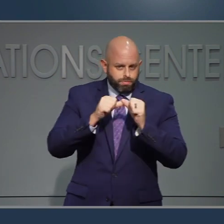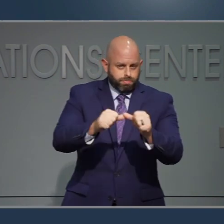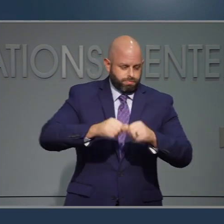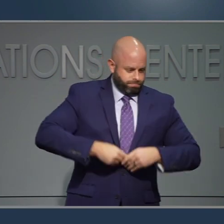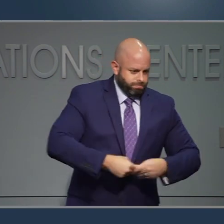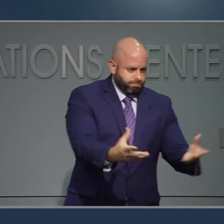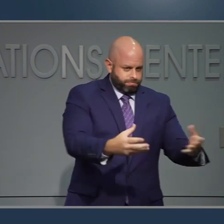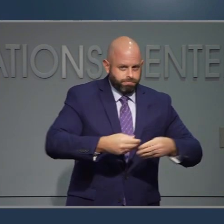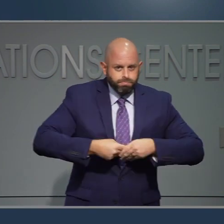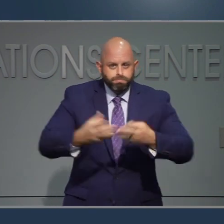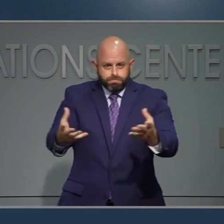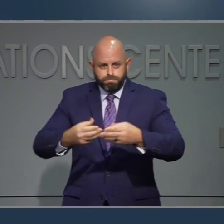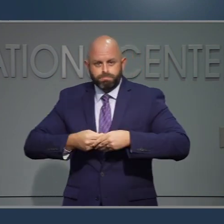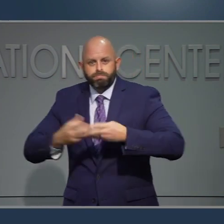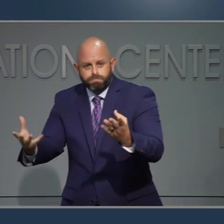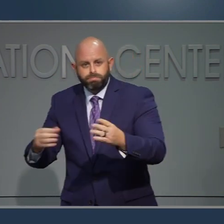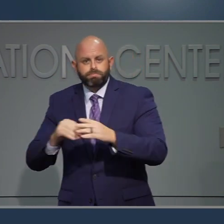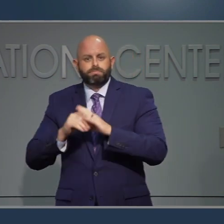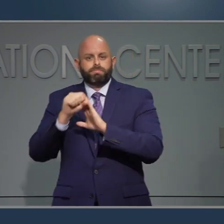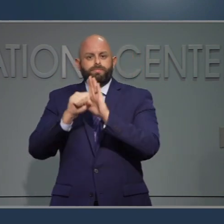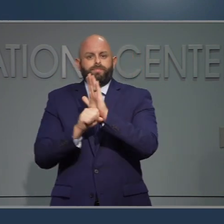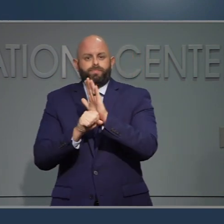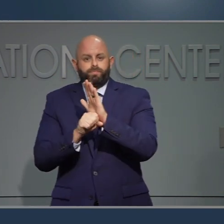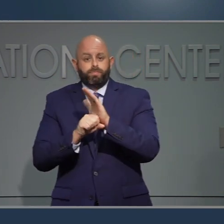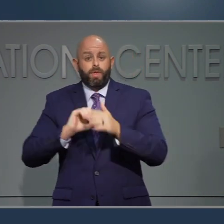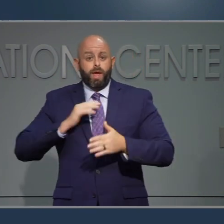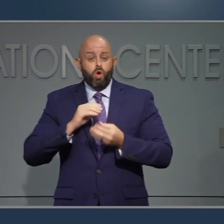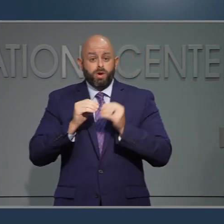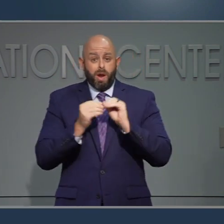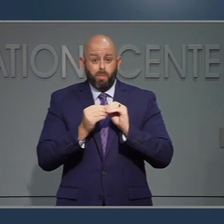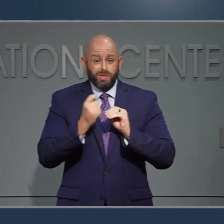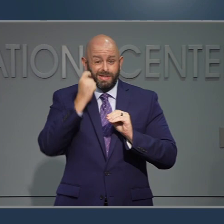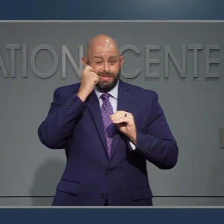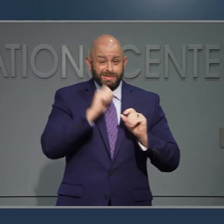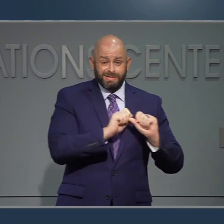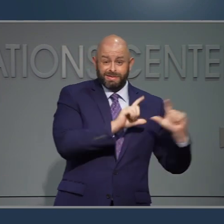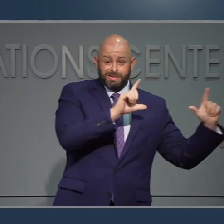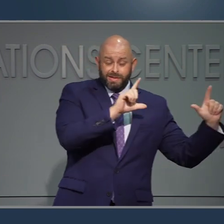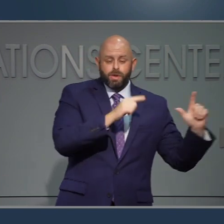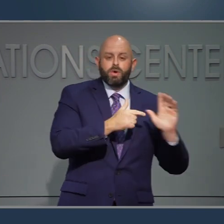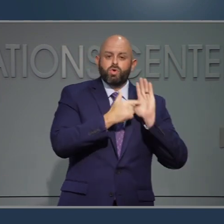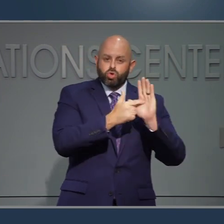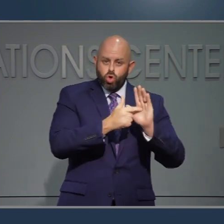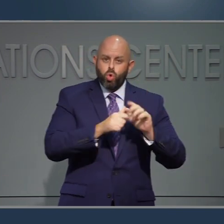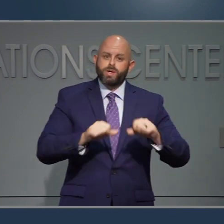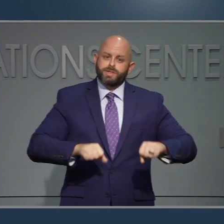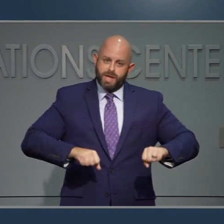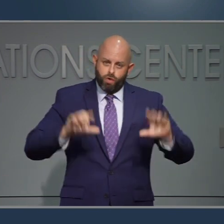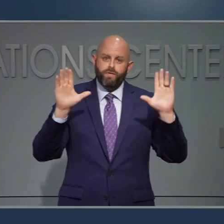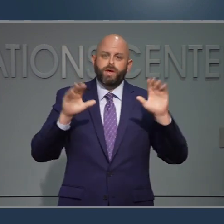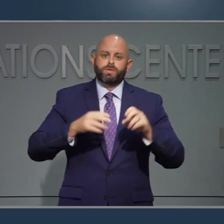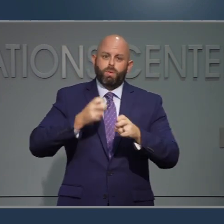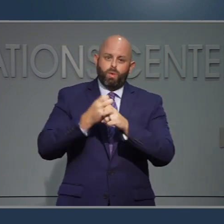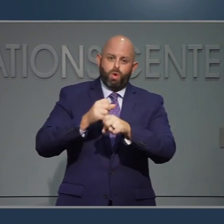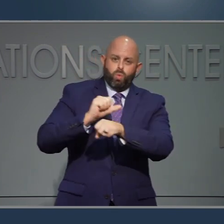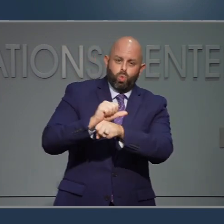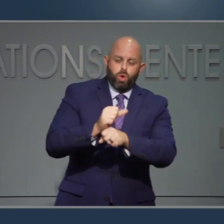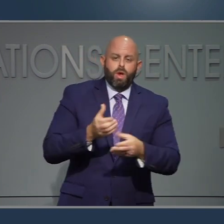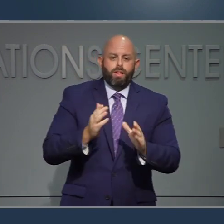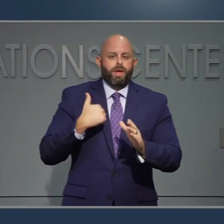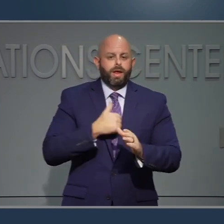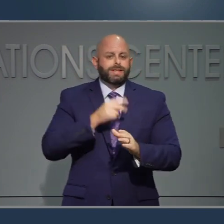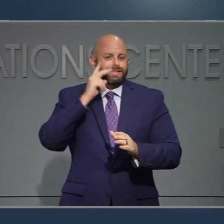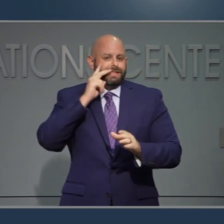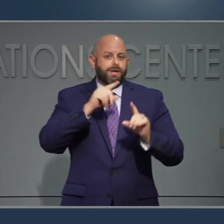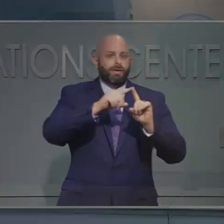curso. El EPP sigue estable y continuamos distribuyendo EPP en todo el estado. En general, nuestras tendencias cuentan la